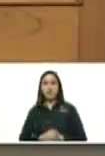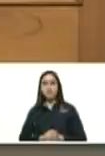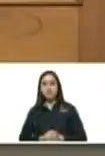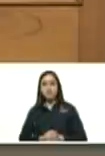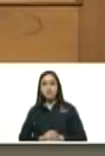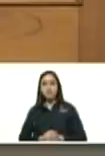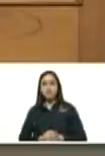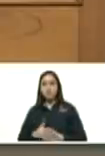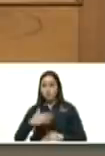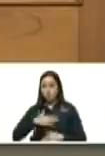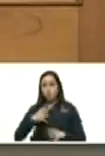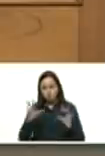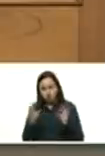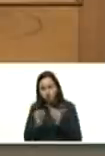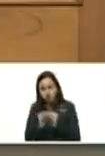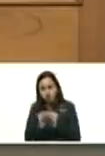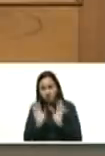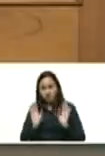seré breve